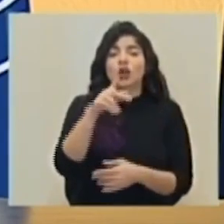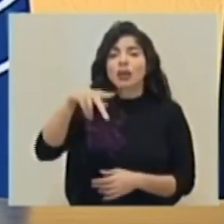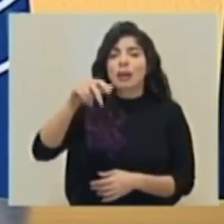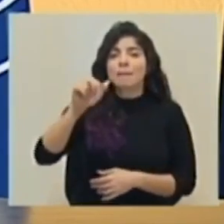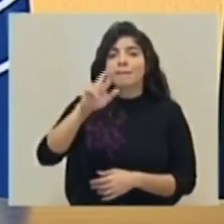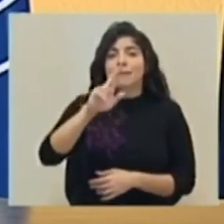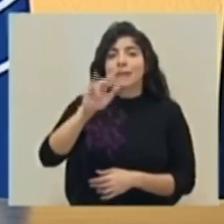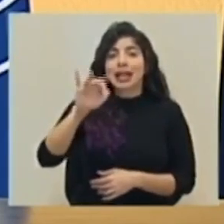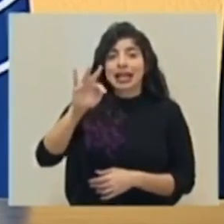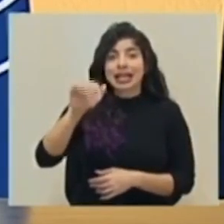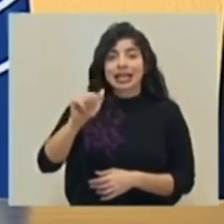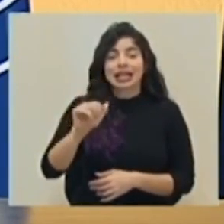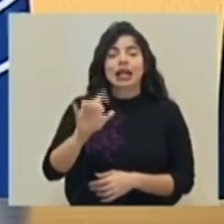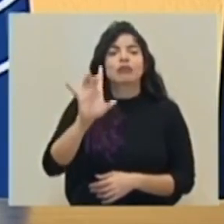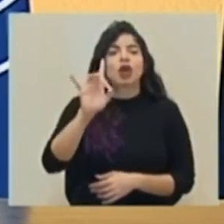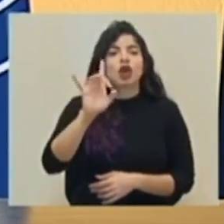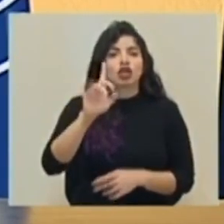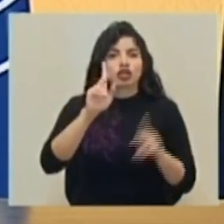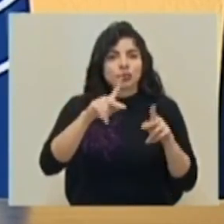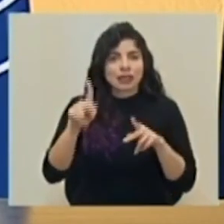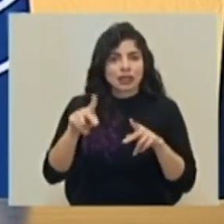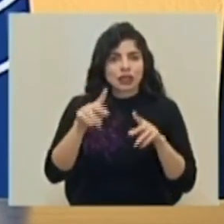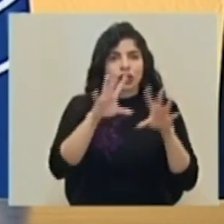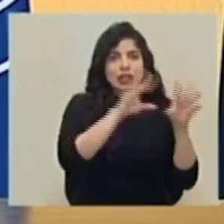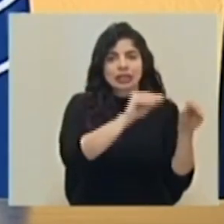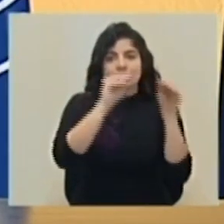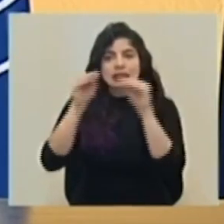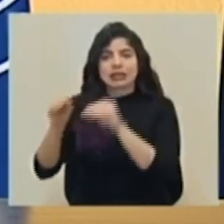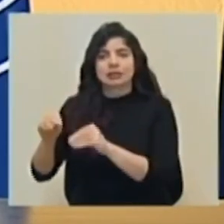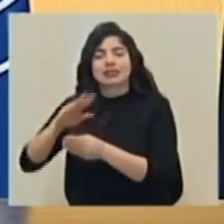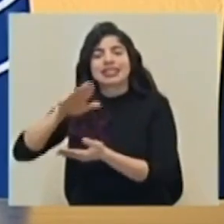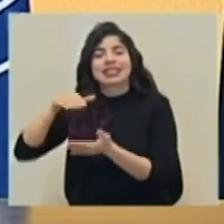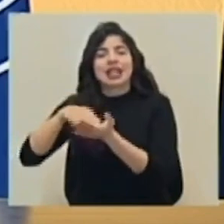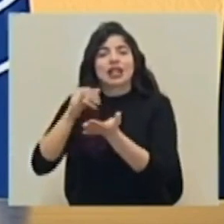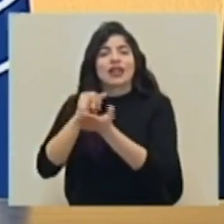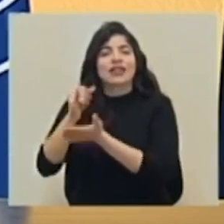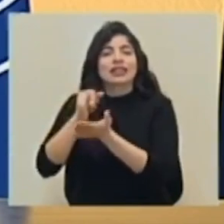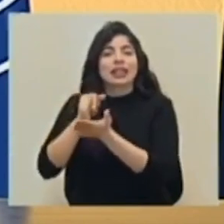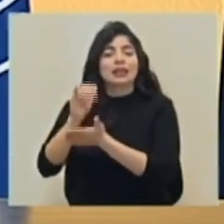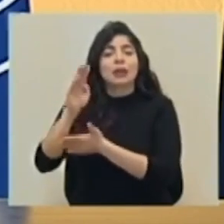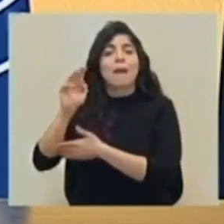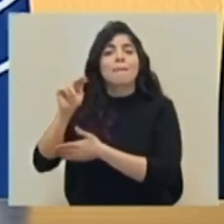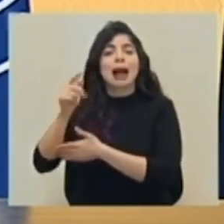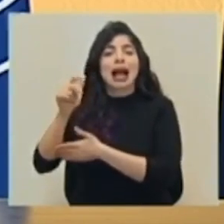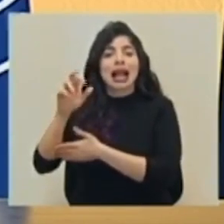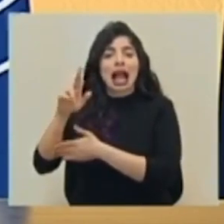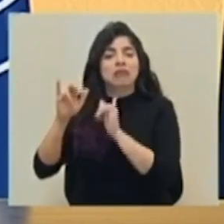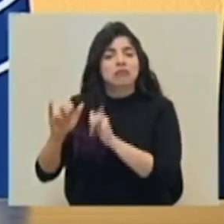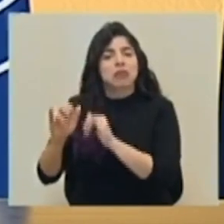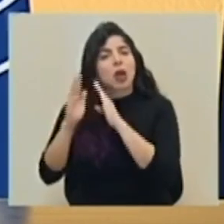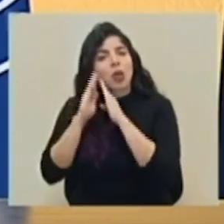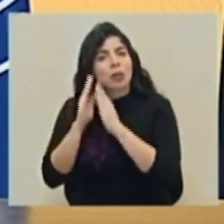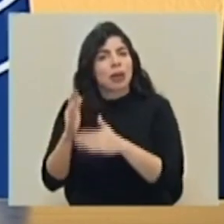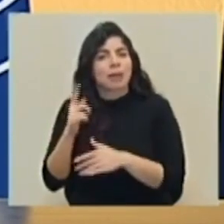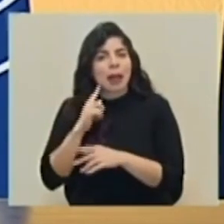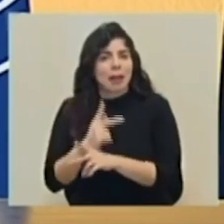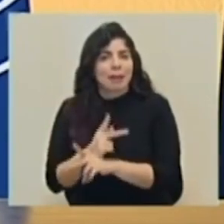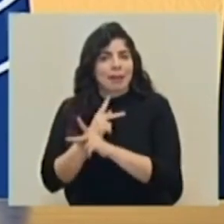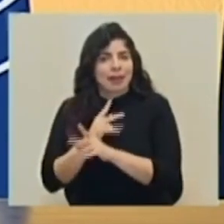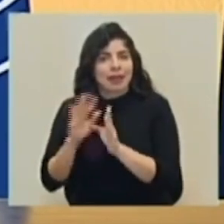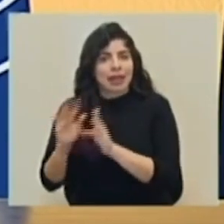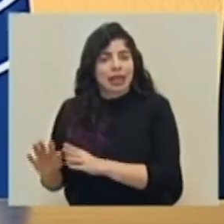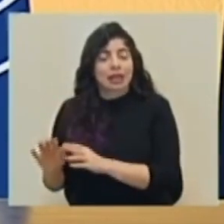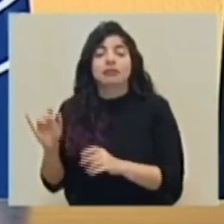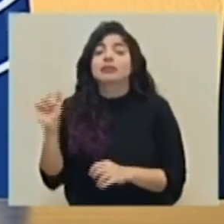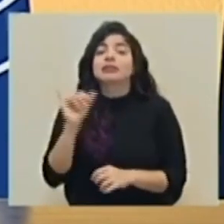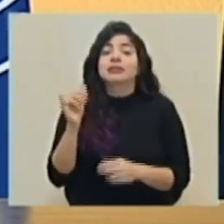se movilizaron ocho personas al Centro de Investigación del Manglar de manera preventiva. Tuvimos además, como